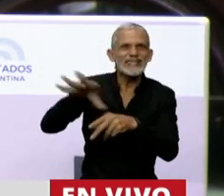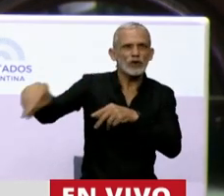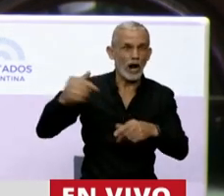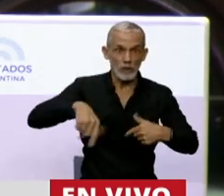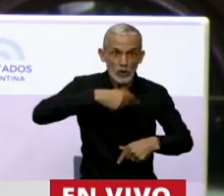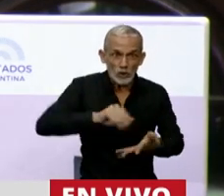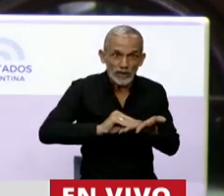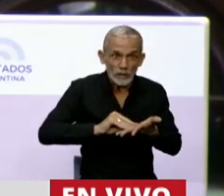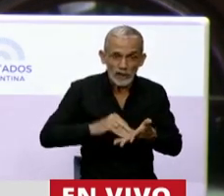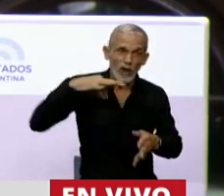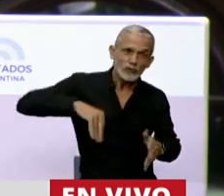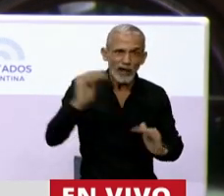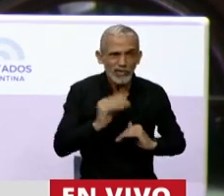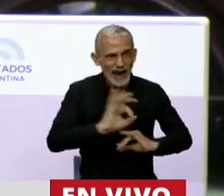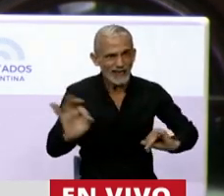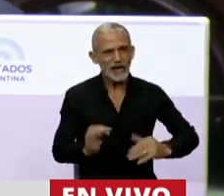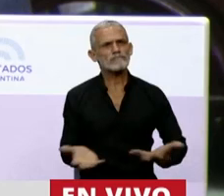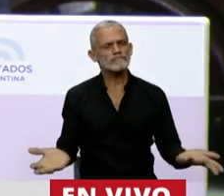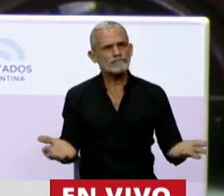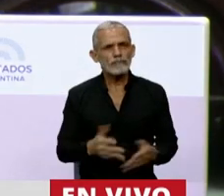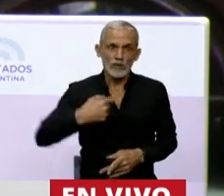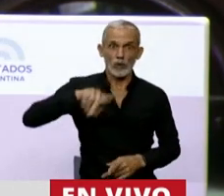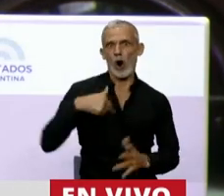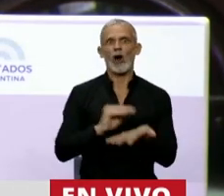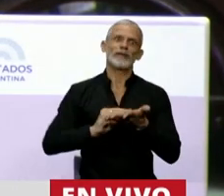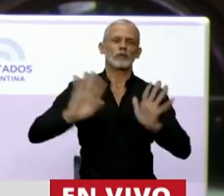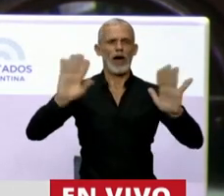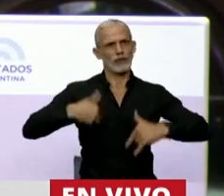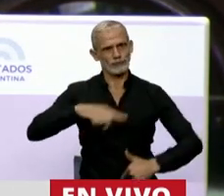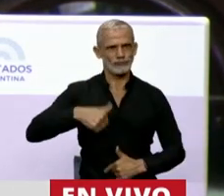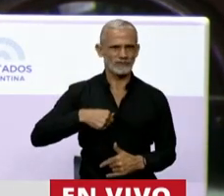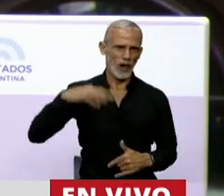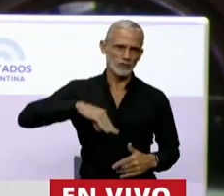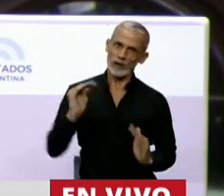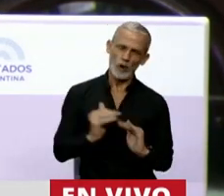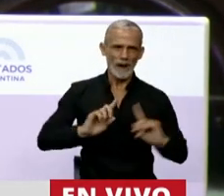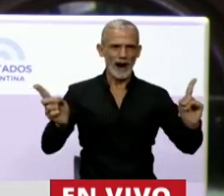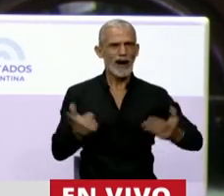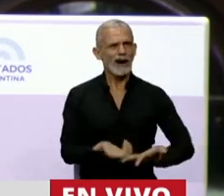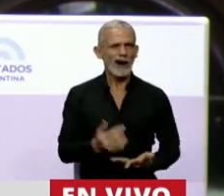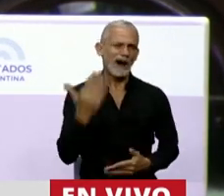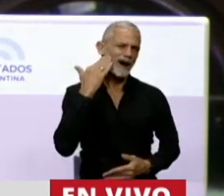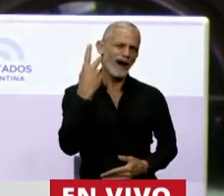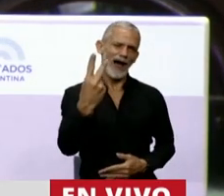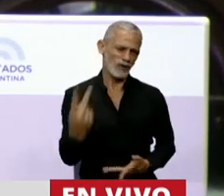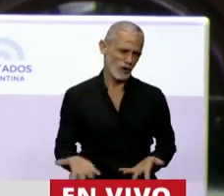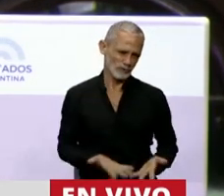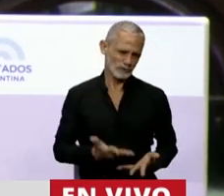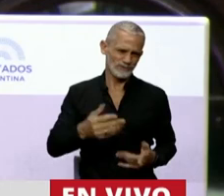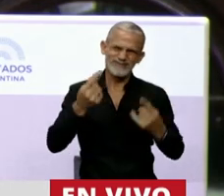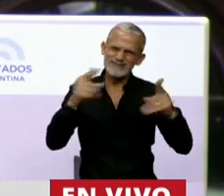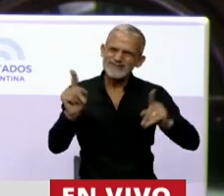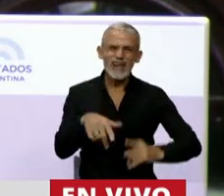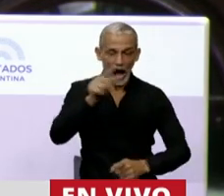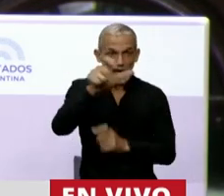ellos tienen que contribuir. Nosotros no. Nosotros no porque nosotros somos diputados del pueblo. Y ahí donde la doble vara es jodida, Presidenta, y